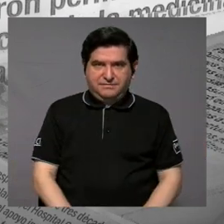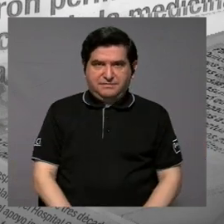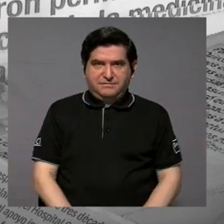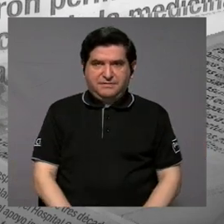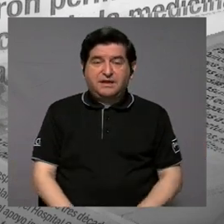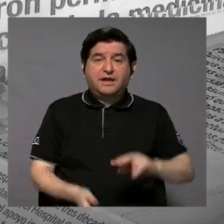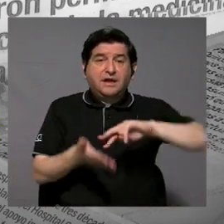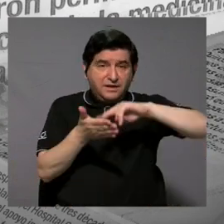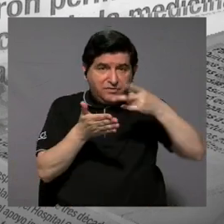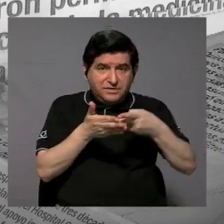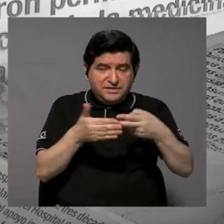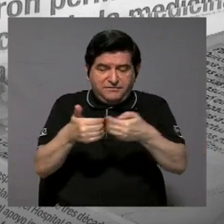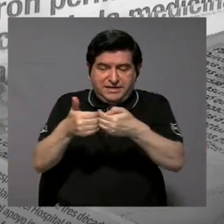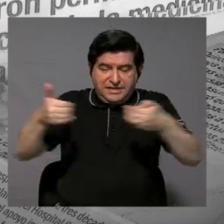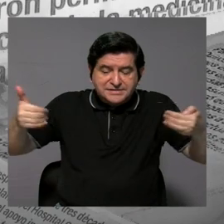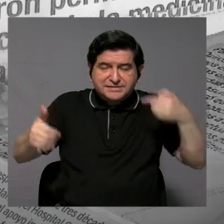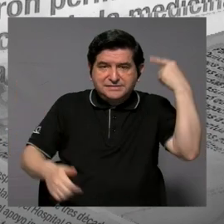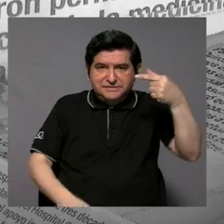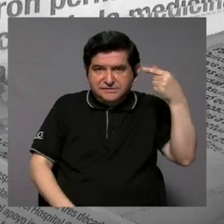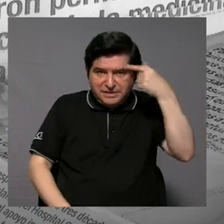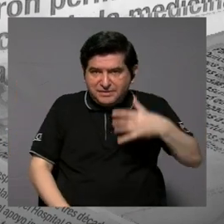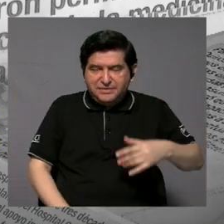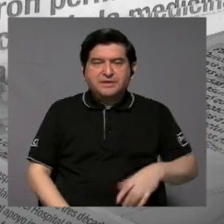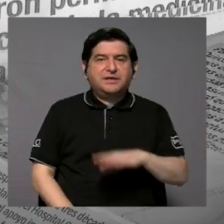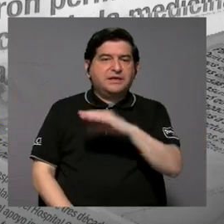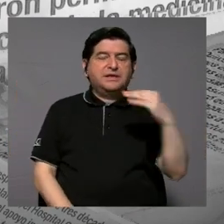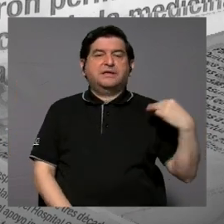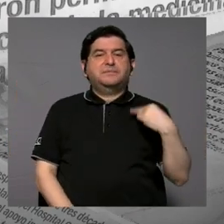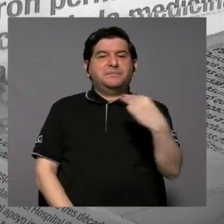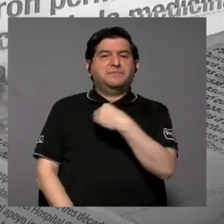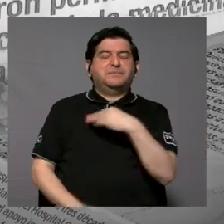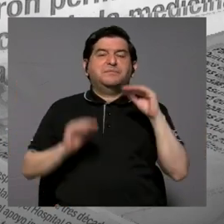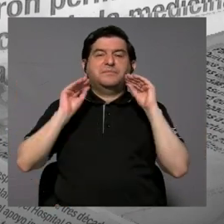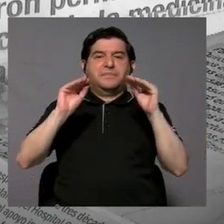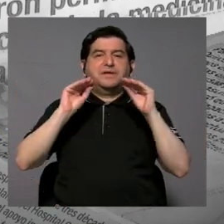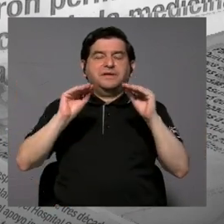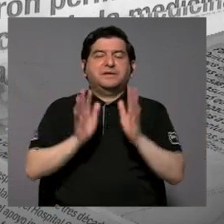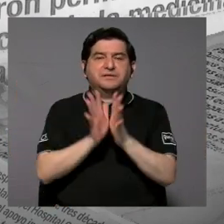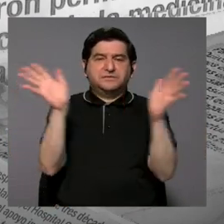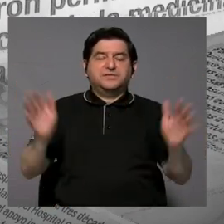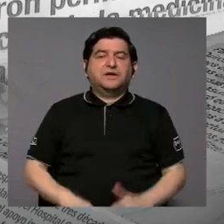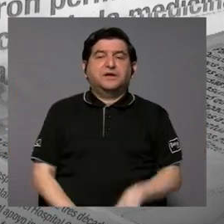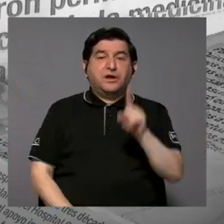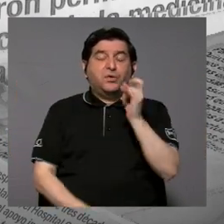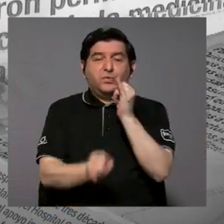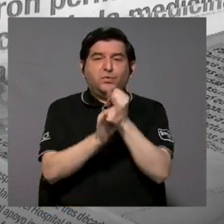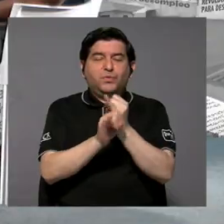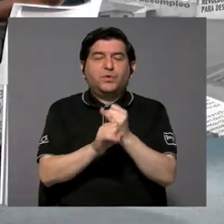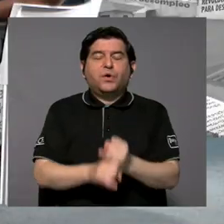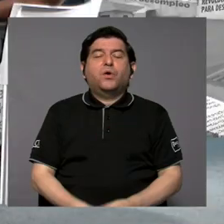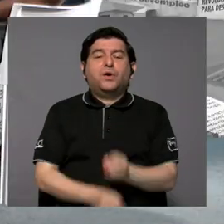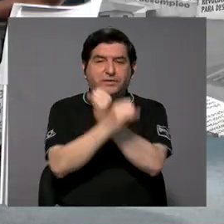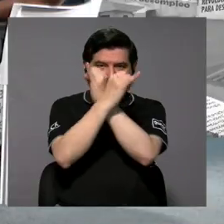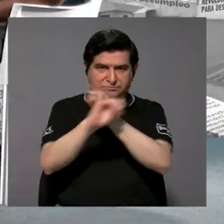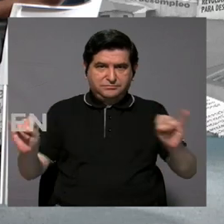gobierno, independiente del Ministerio de Educación, un ente autónomo, como lo es, por ejemplo,